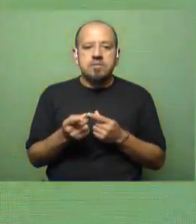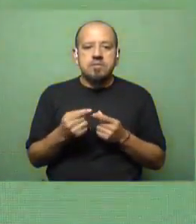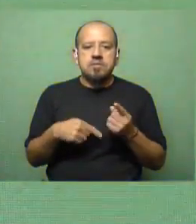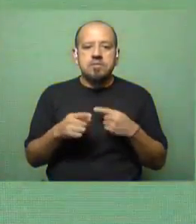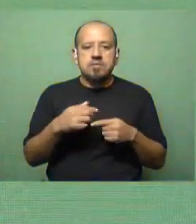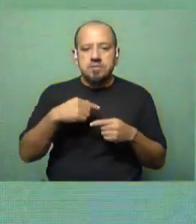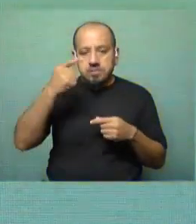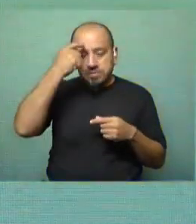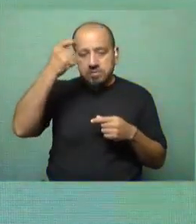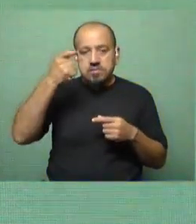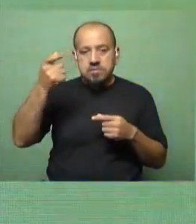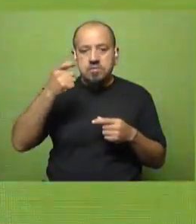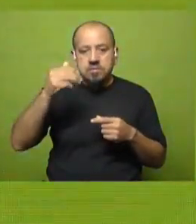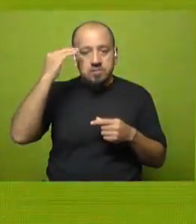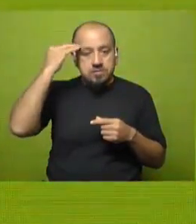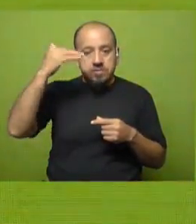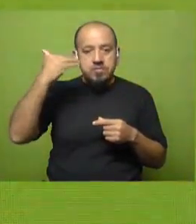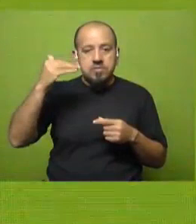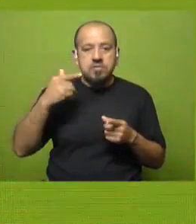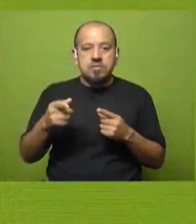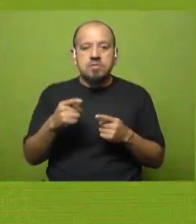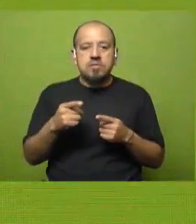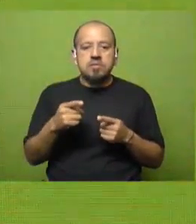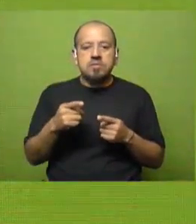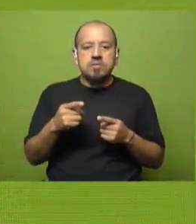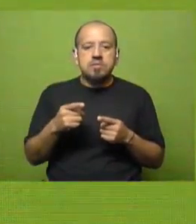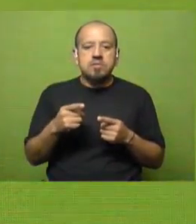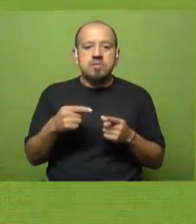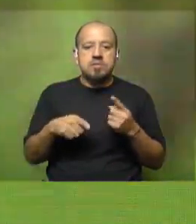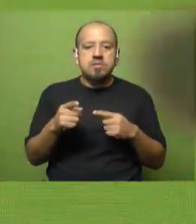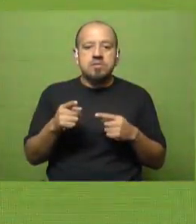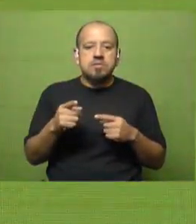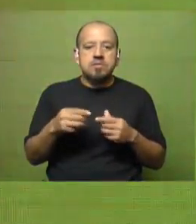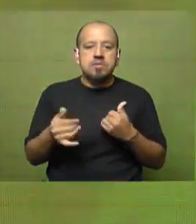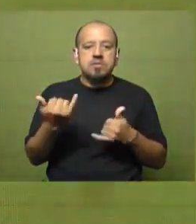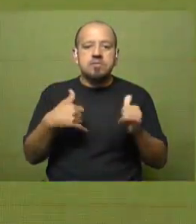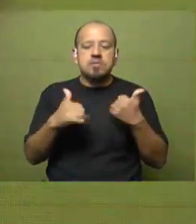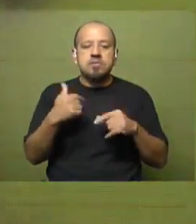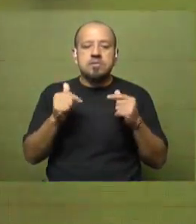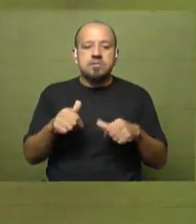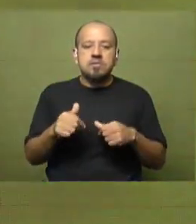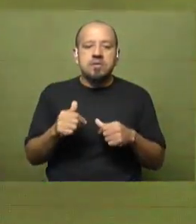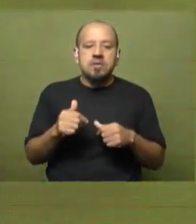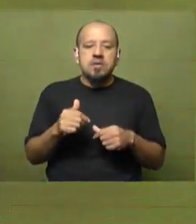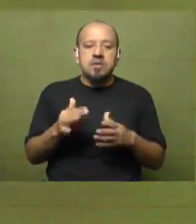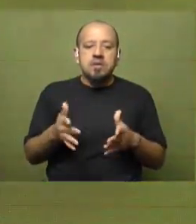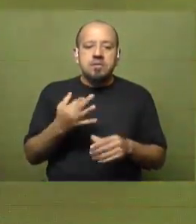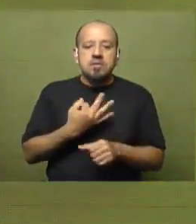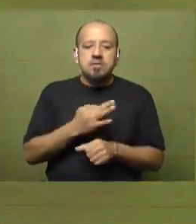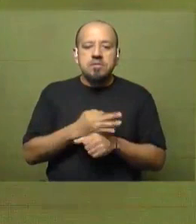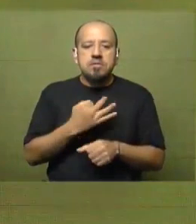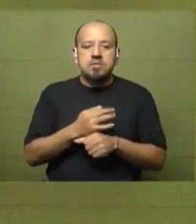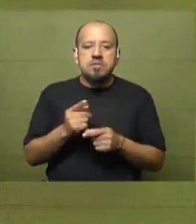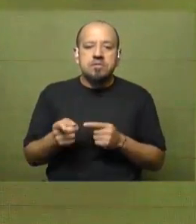de Sobre Ciencia, sobre todo de docentes, ¿no? Sí. Que, bueno, que usan mucho la información que damos para enseñar y eso es